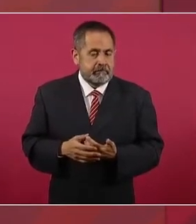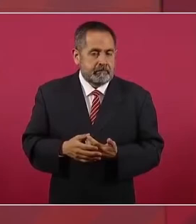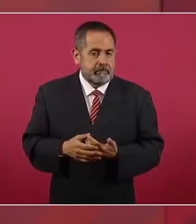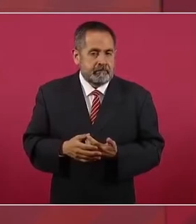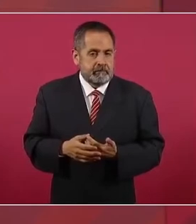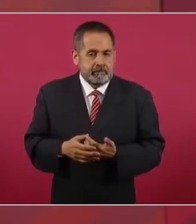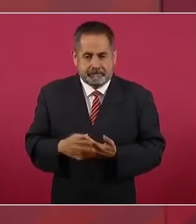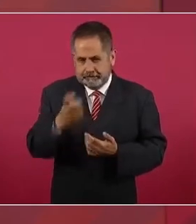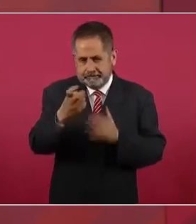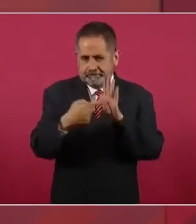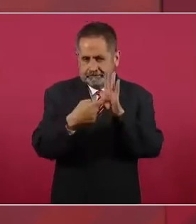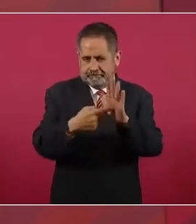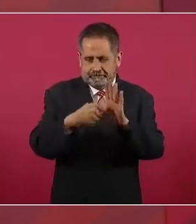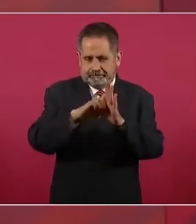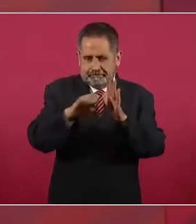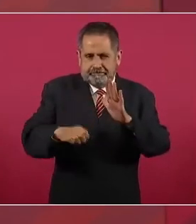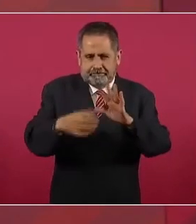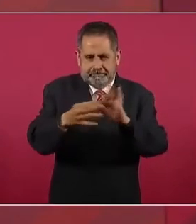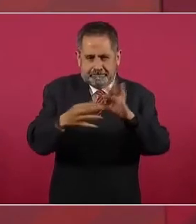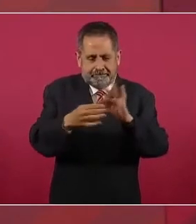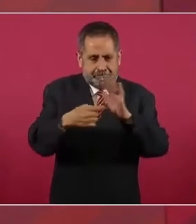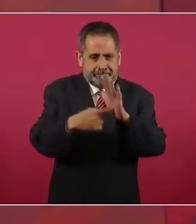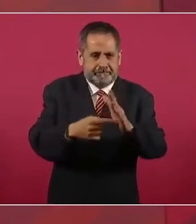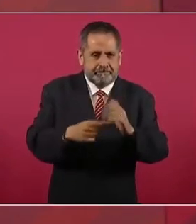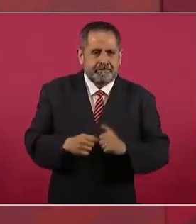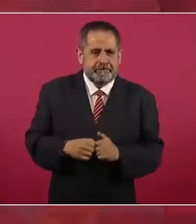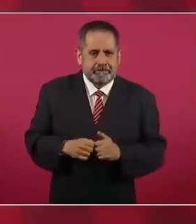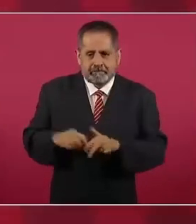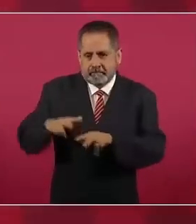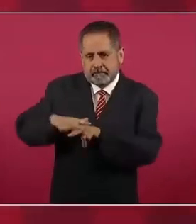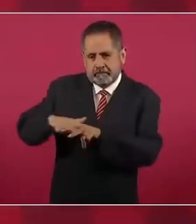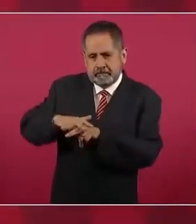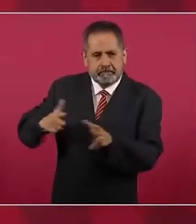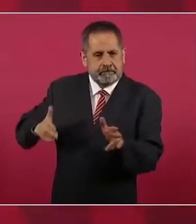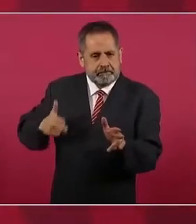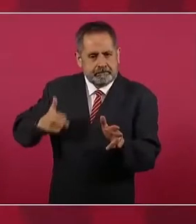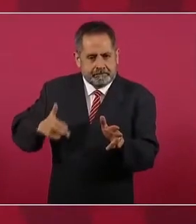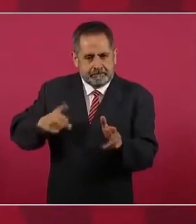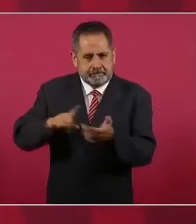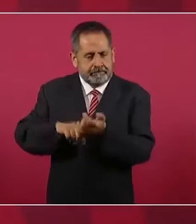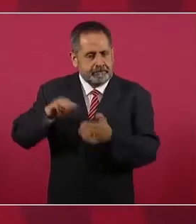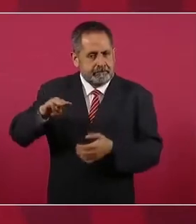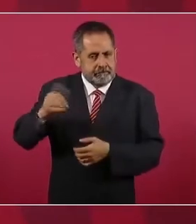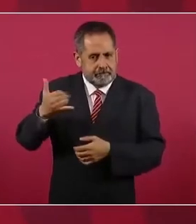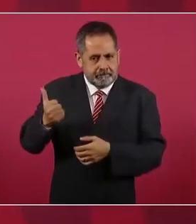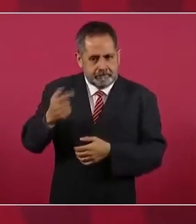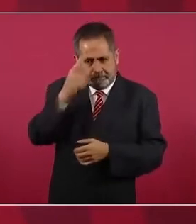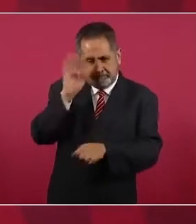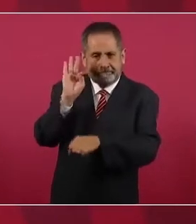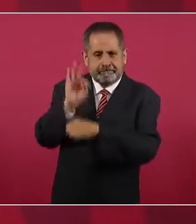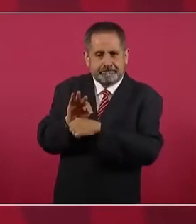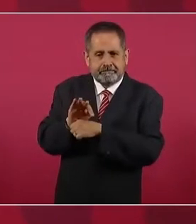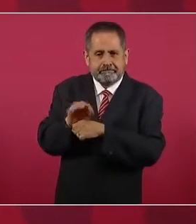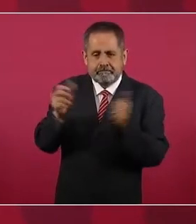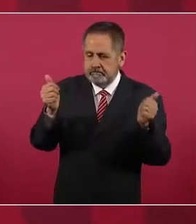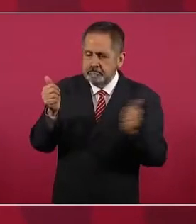este ejemplo que pongo de lo del Tren Maya es para proteger